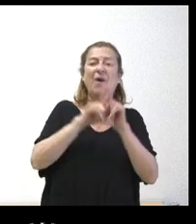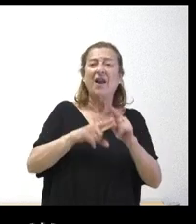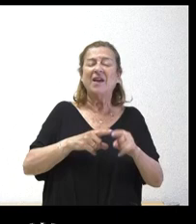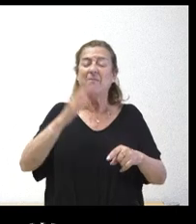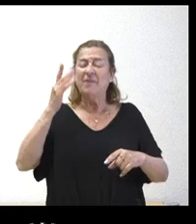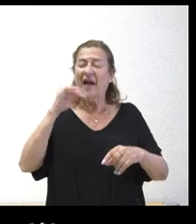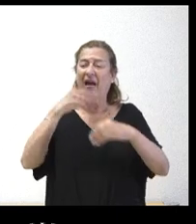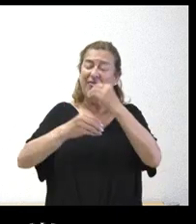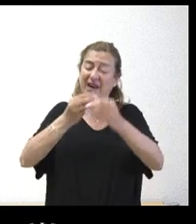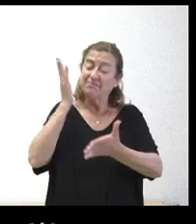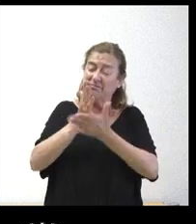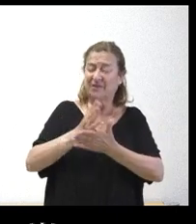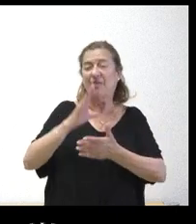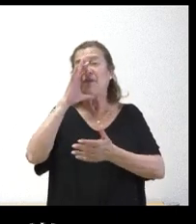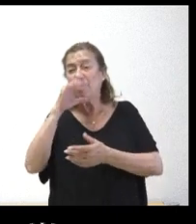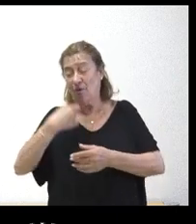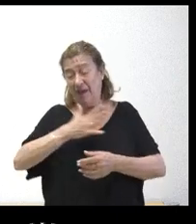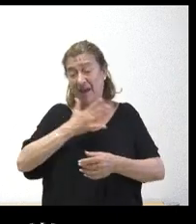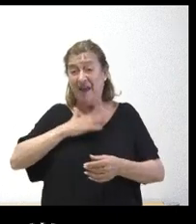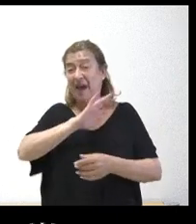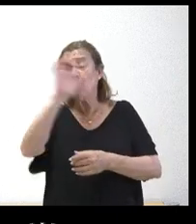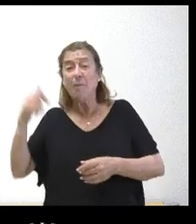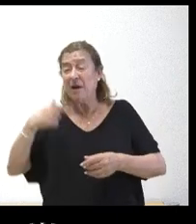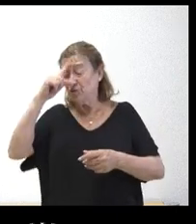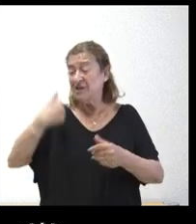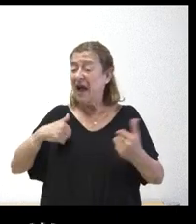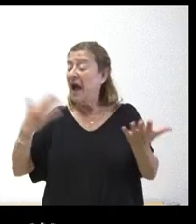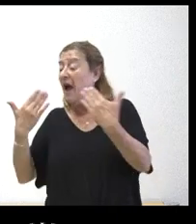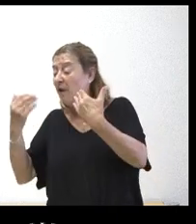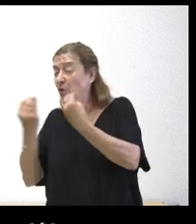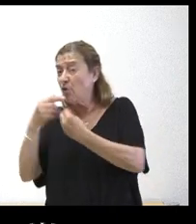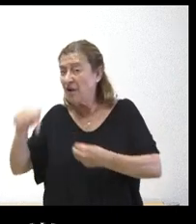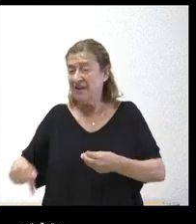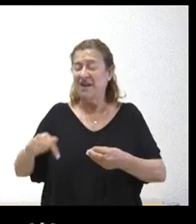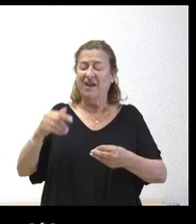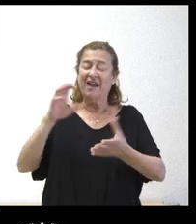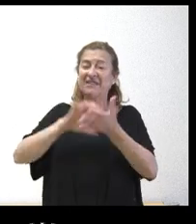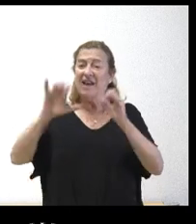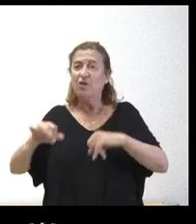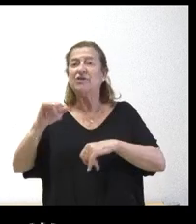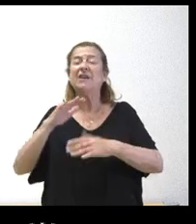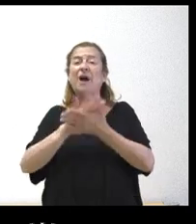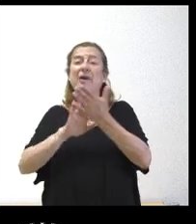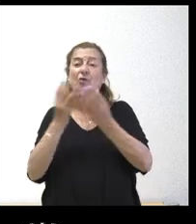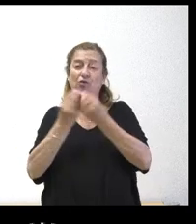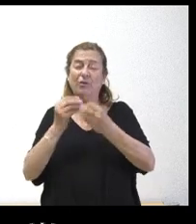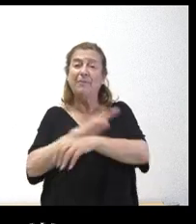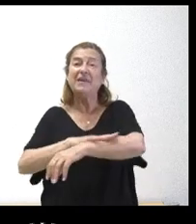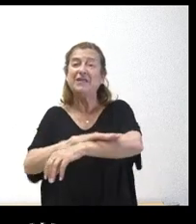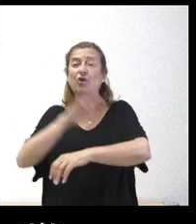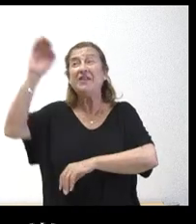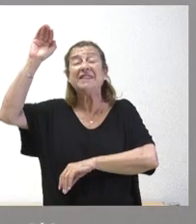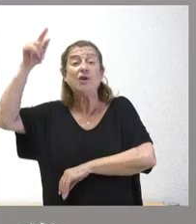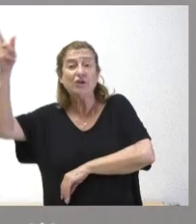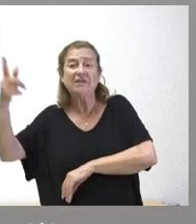No sé si han hablado con el sector aquí en Castilla y León que se ha transmitido si han hablado con el ministro de Exteriores que se ha transmitido un poco qué posición tiene la Junta en este sentido.